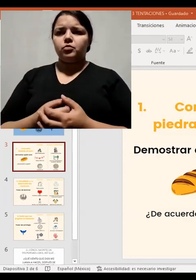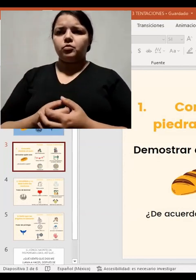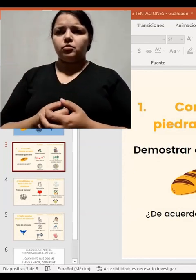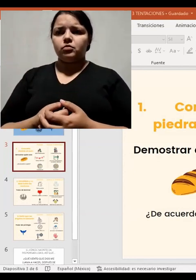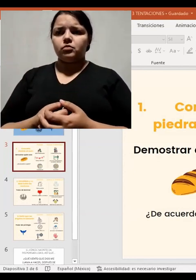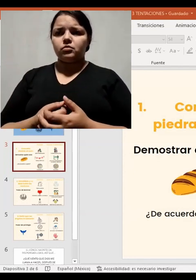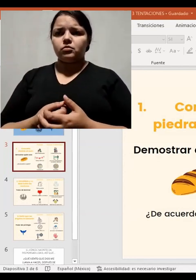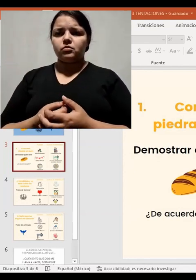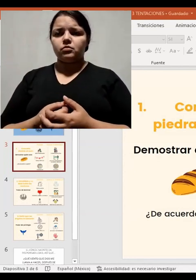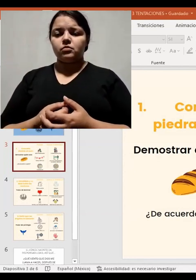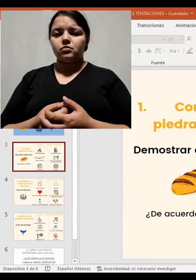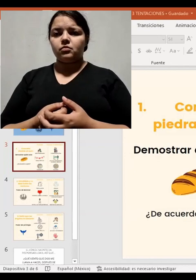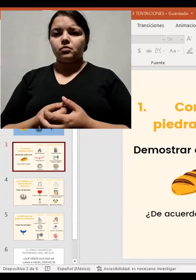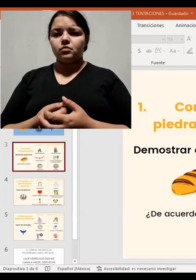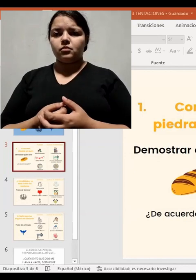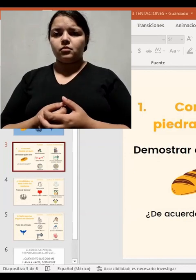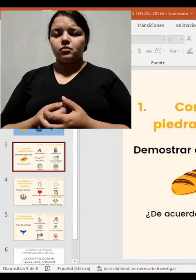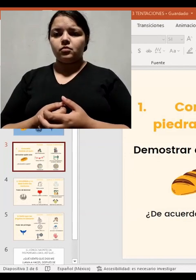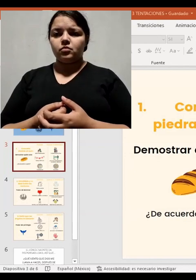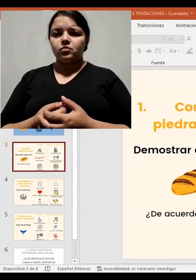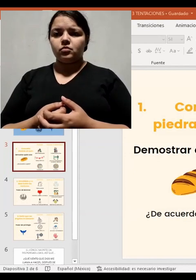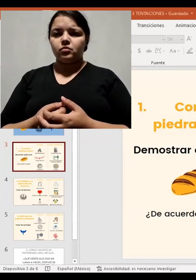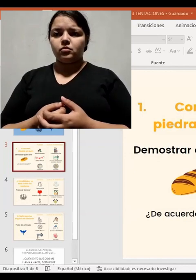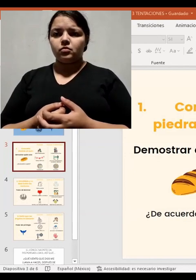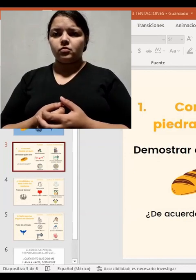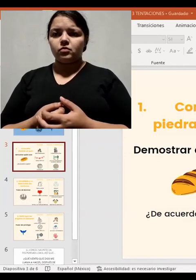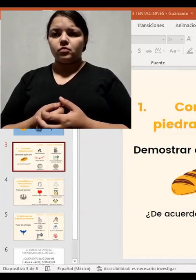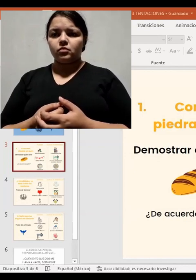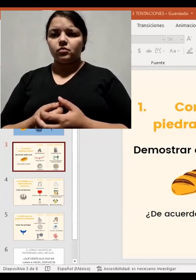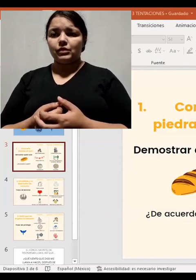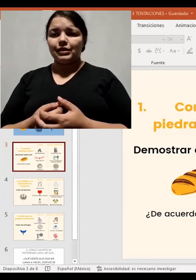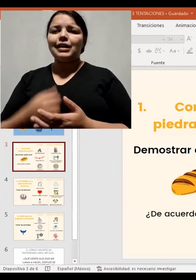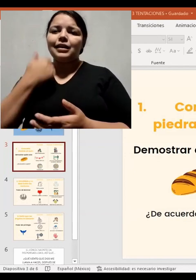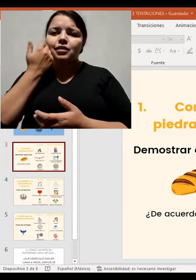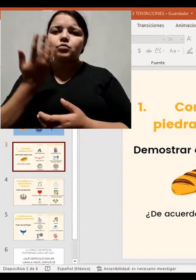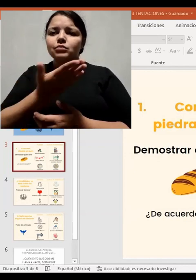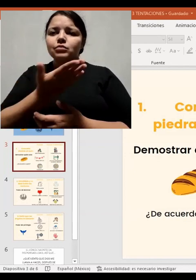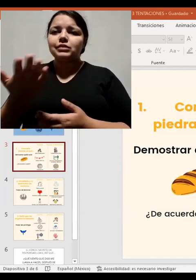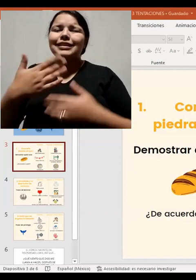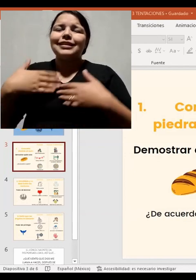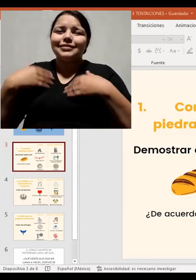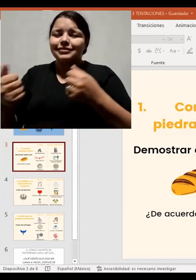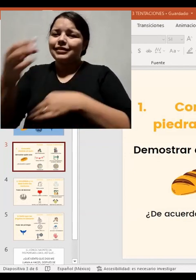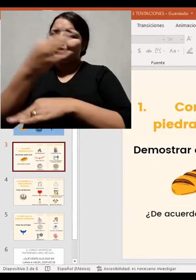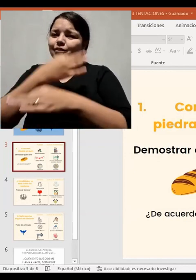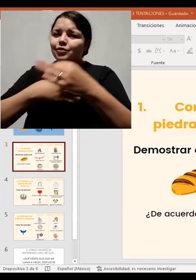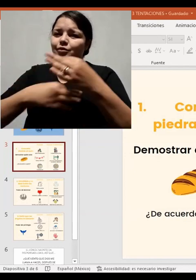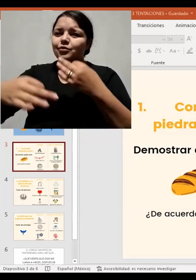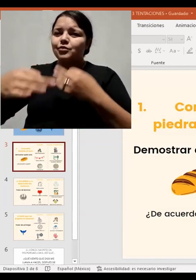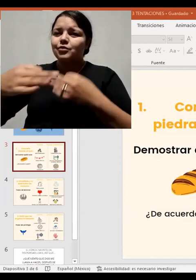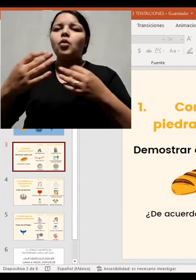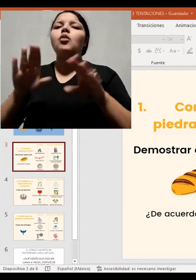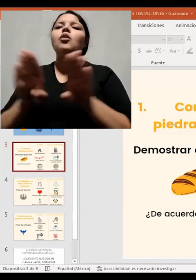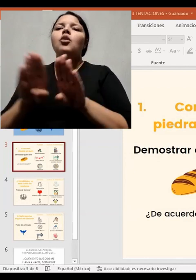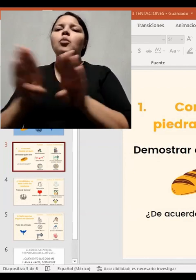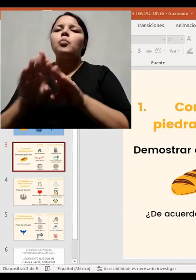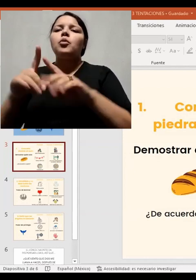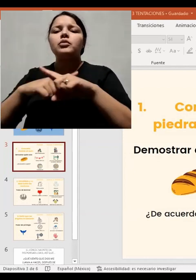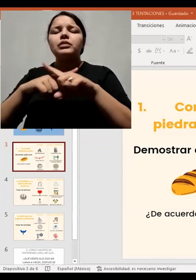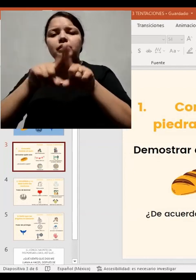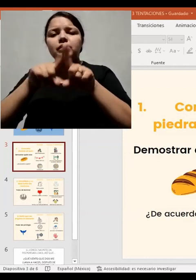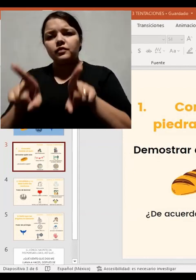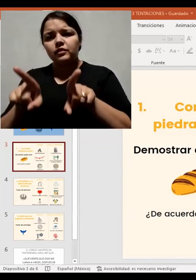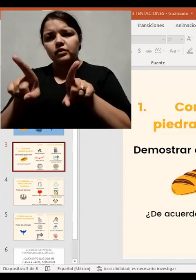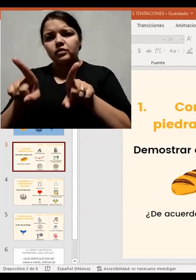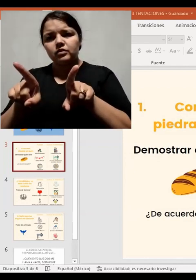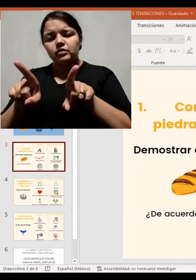Quise, desde ahorita que lo vayamos entendiendo, la diferencia entre integración e